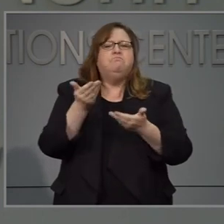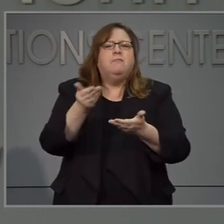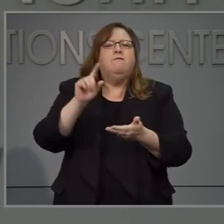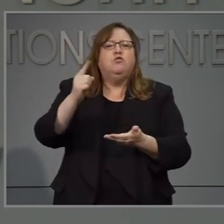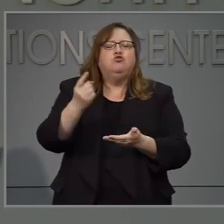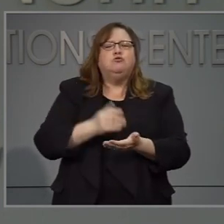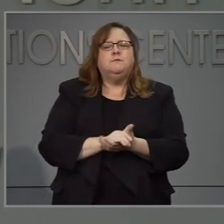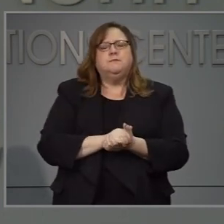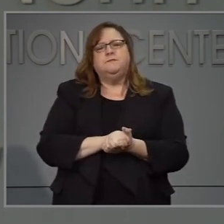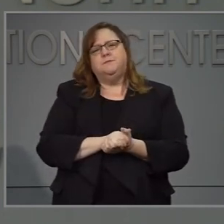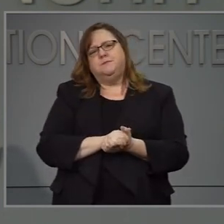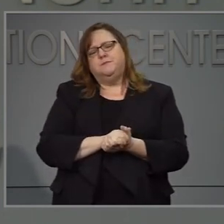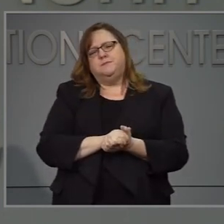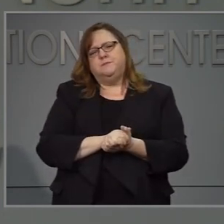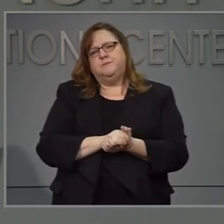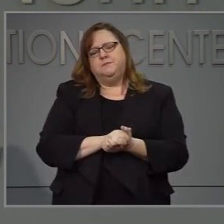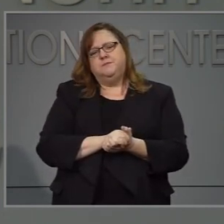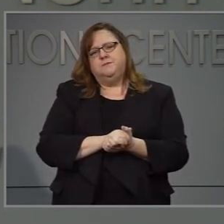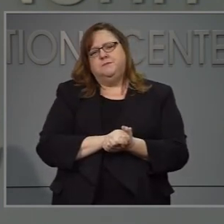primera pregunta